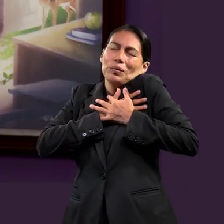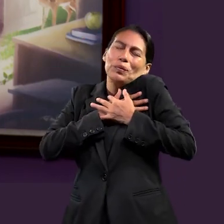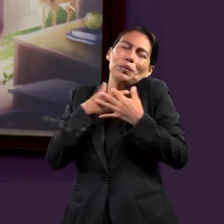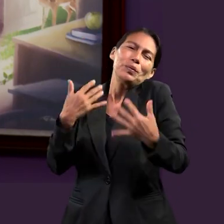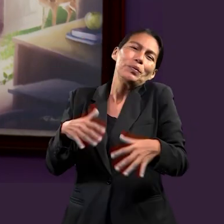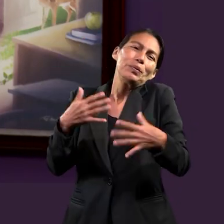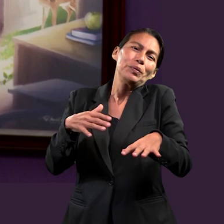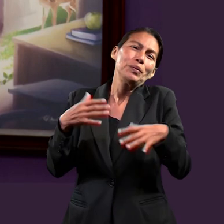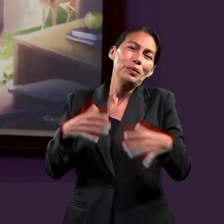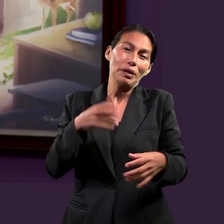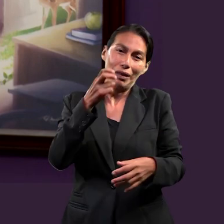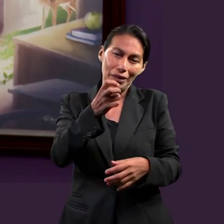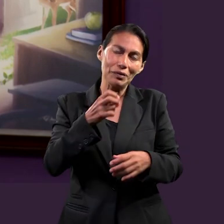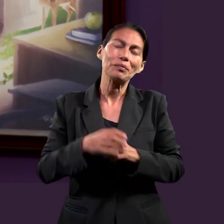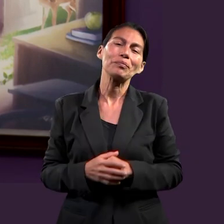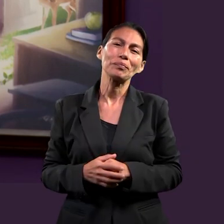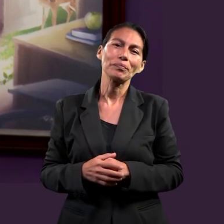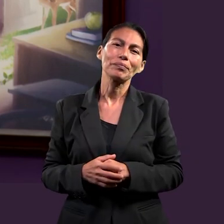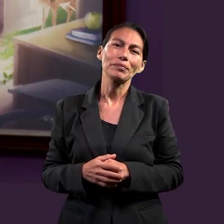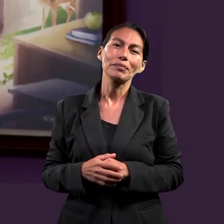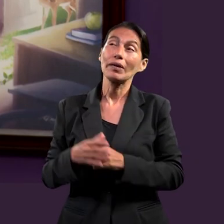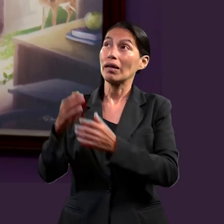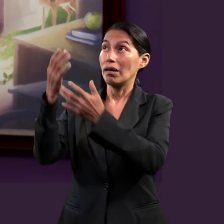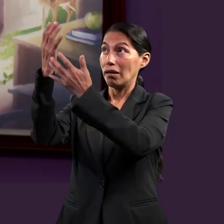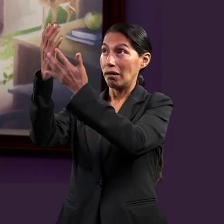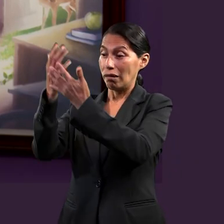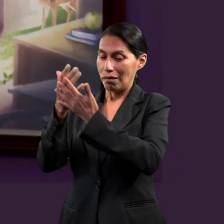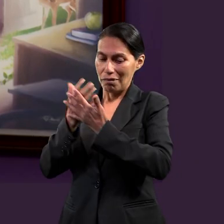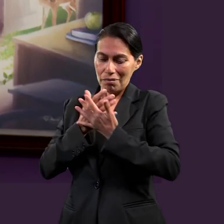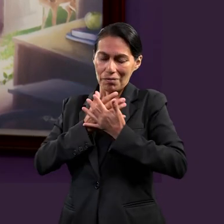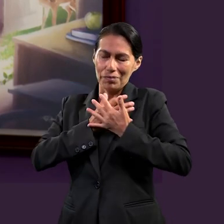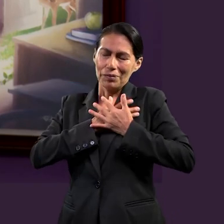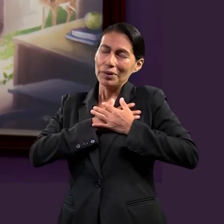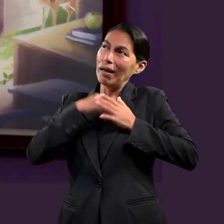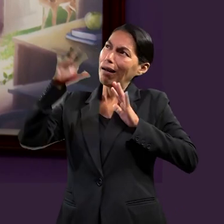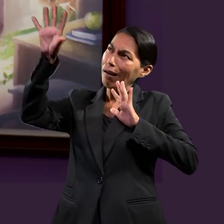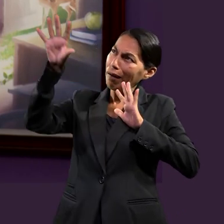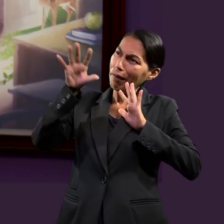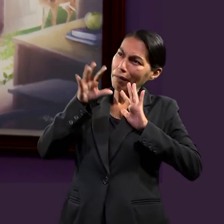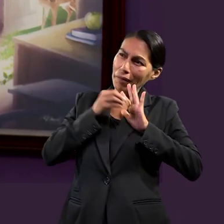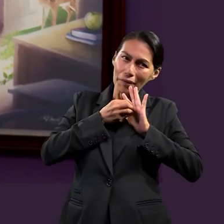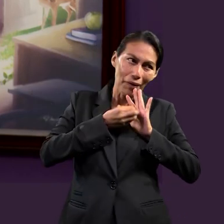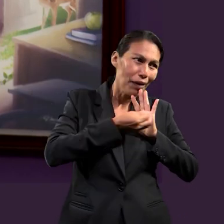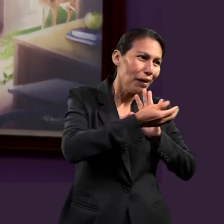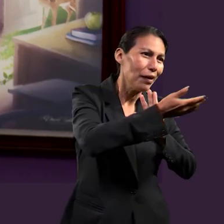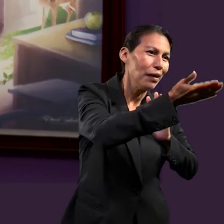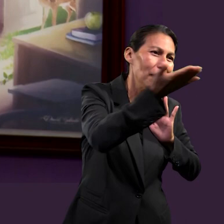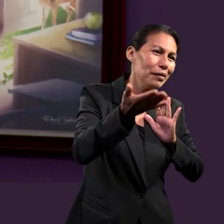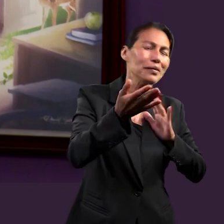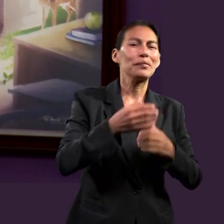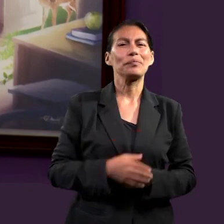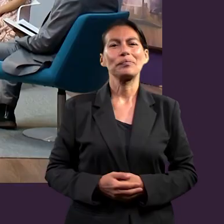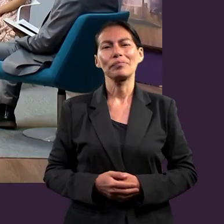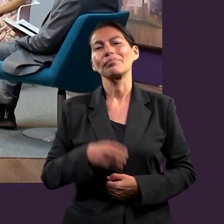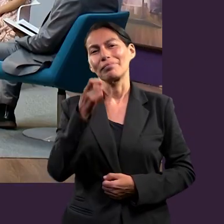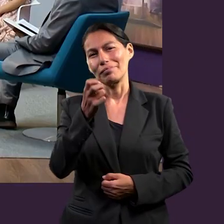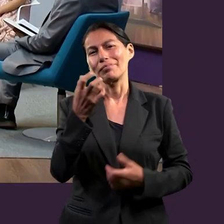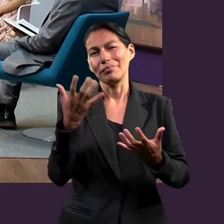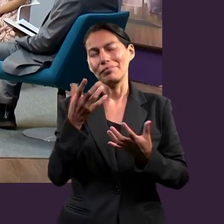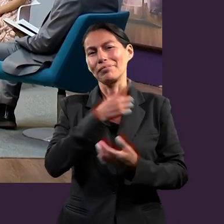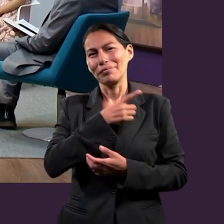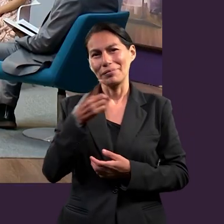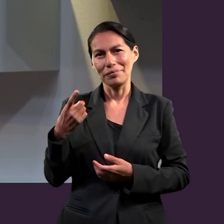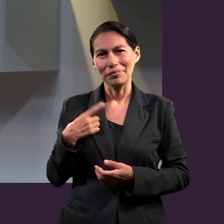Entonces, eso, me quedo con eso, de que tenemos que imitar a Jesús como la máxima expresión de amor. Sí,